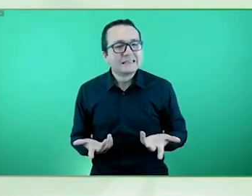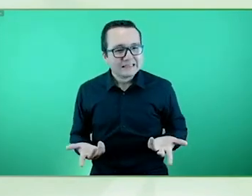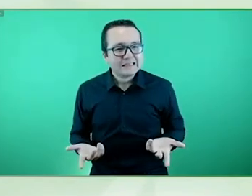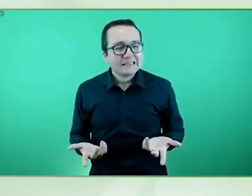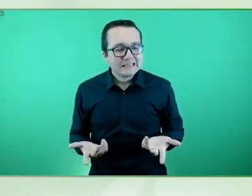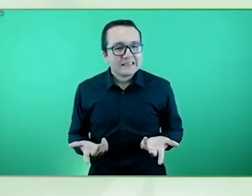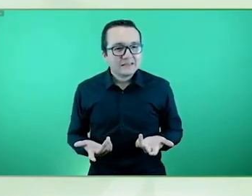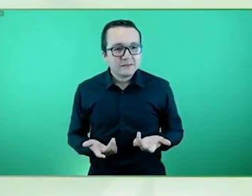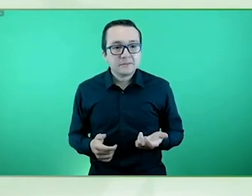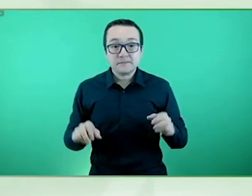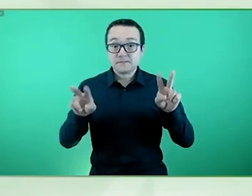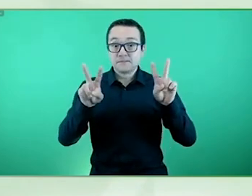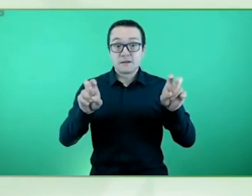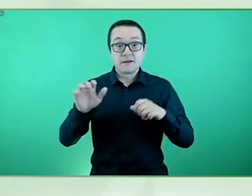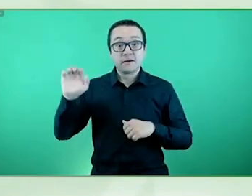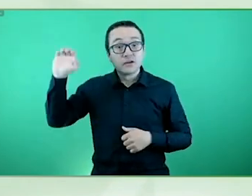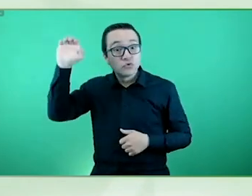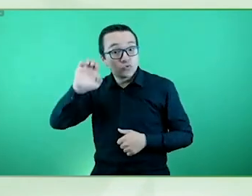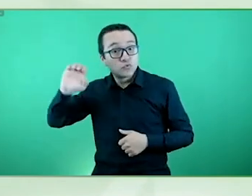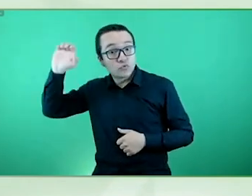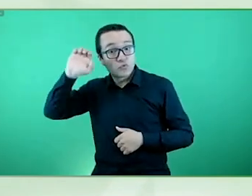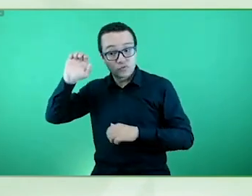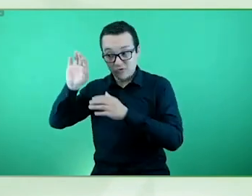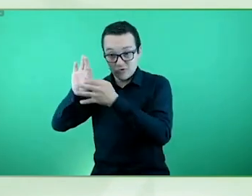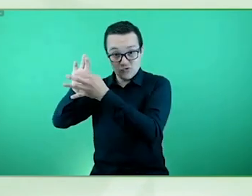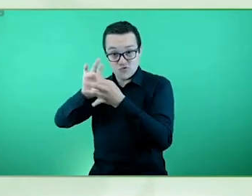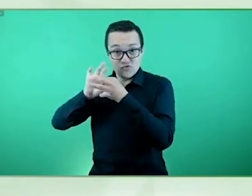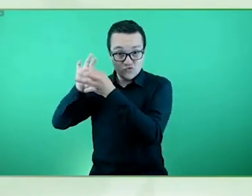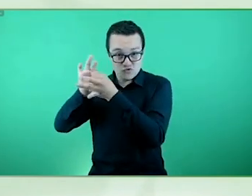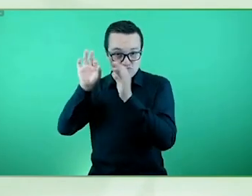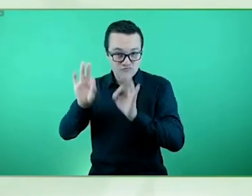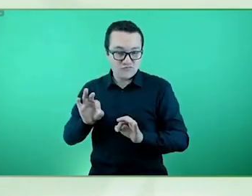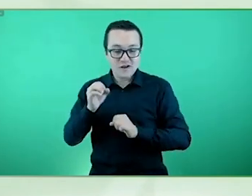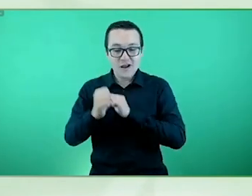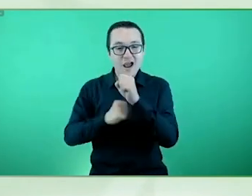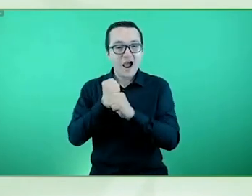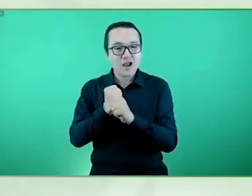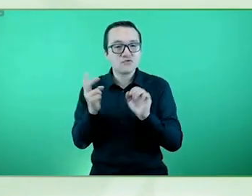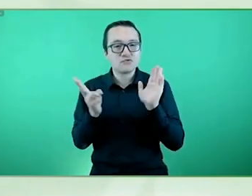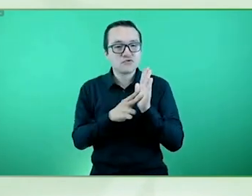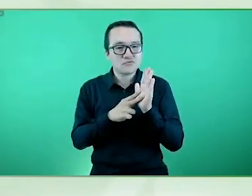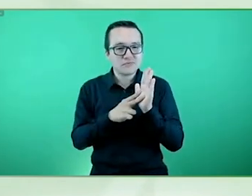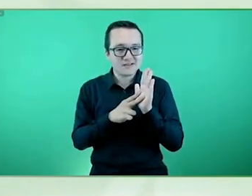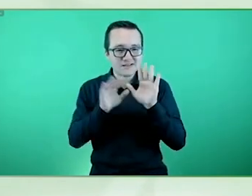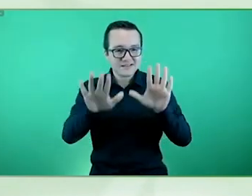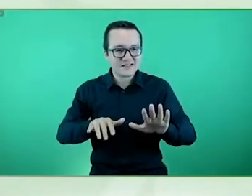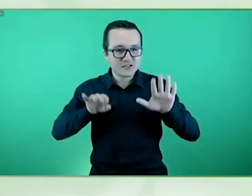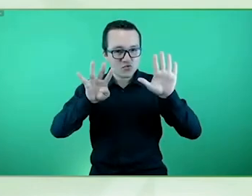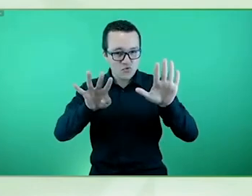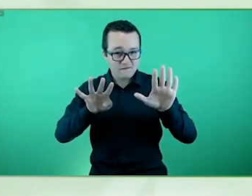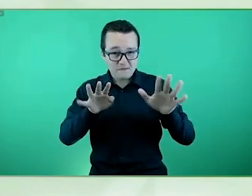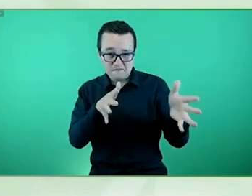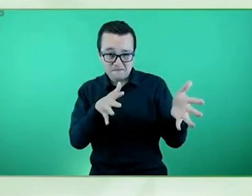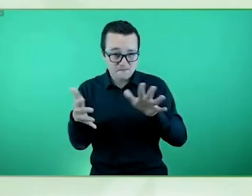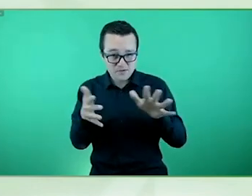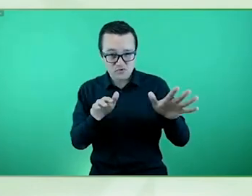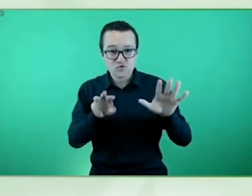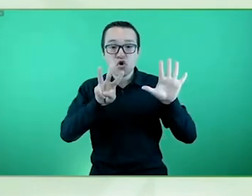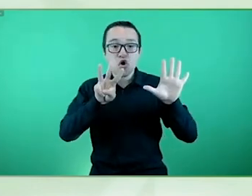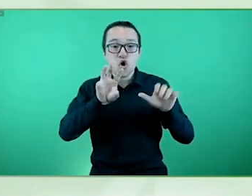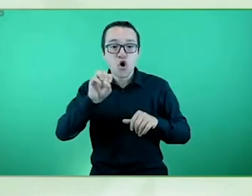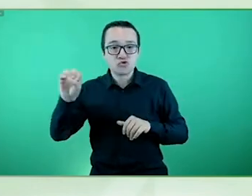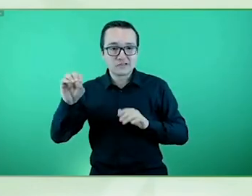Unión Europea en el 2019 aproximadamente 800.000 ciudadanos pertenecientes a